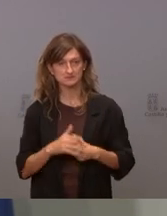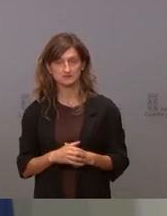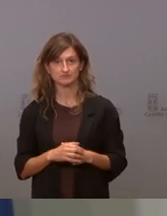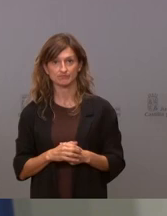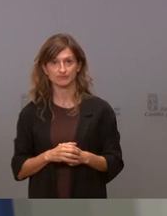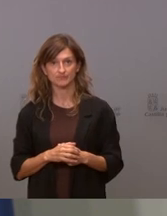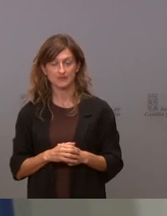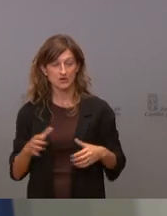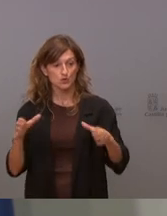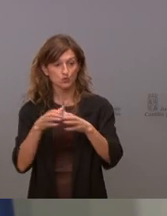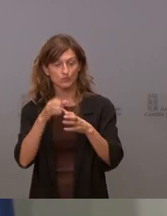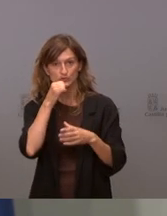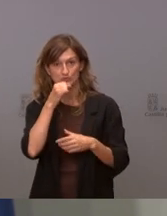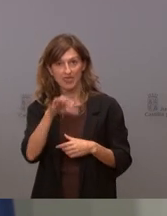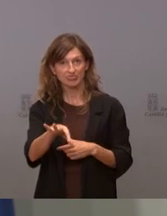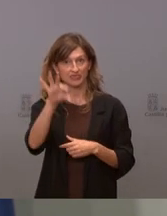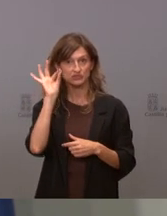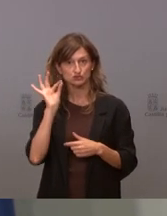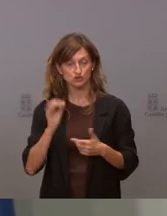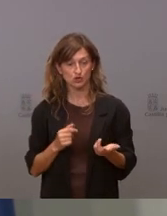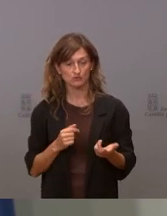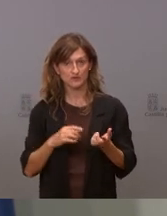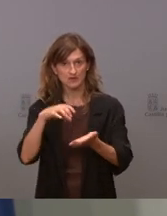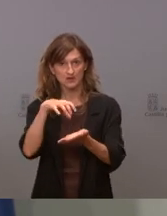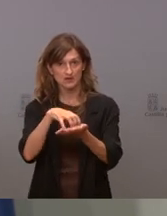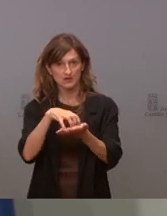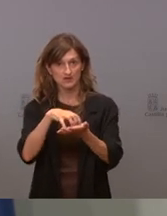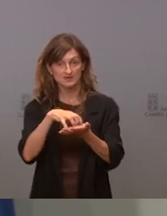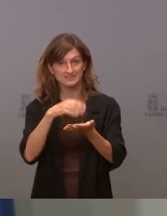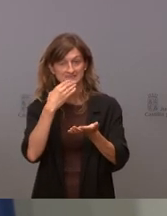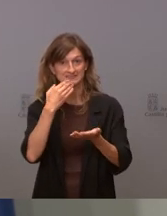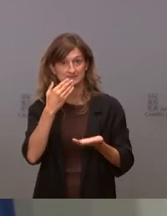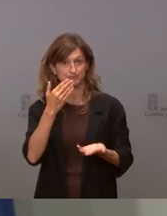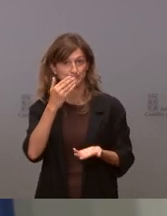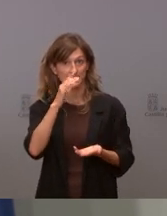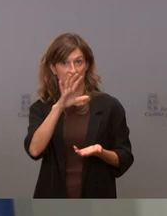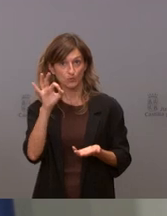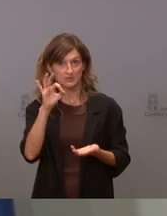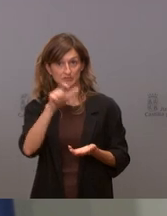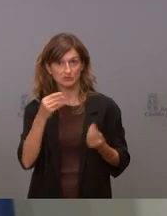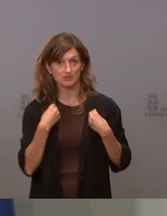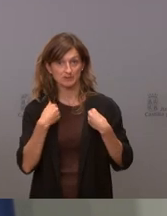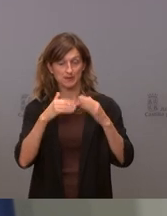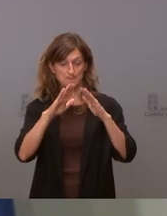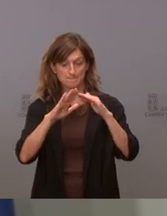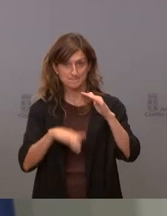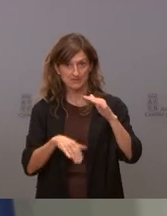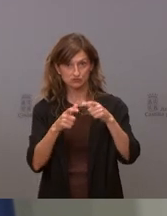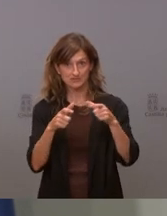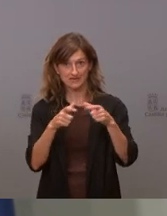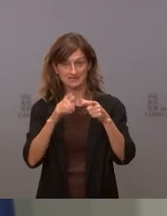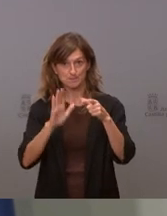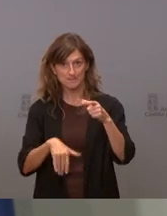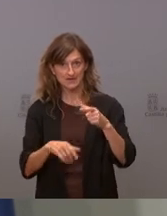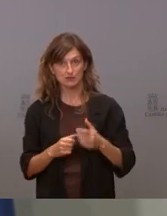el Partido Socialista decidió que a los consultorios de menos de 50 habitantes de menos de 50 tarjetas se